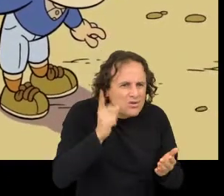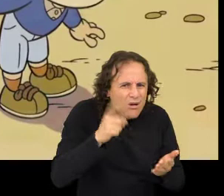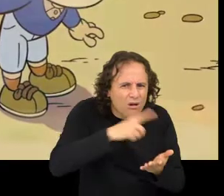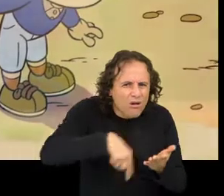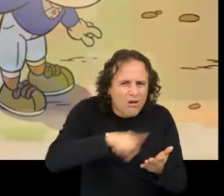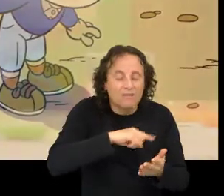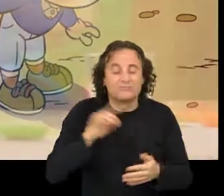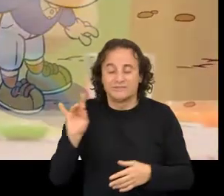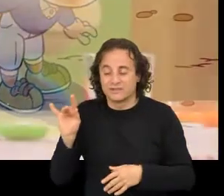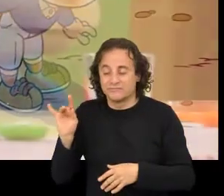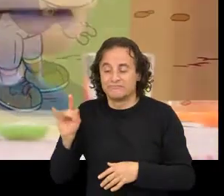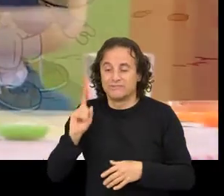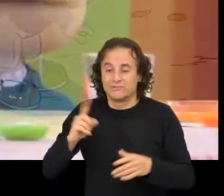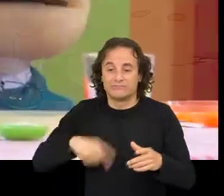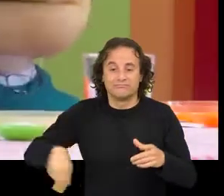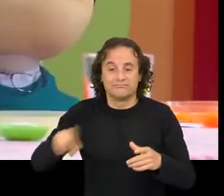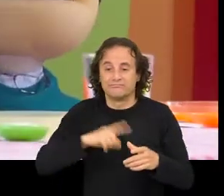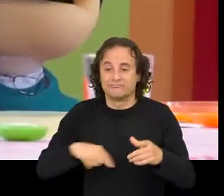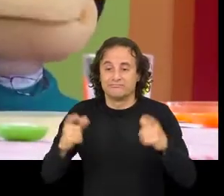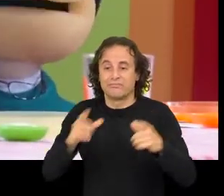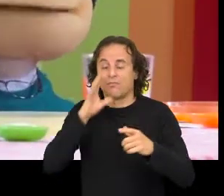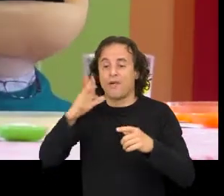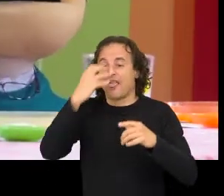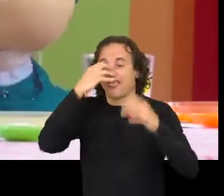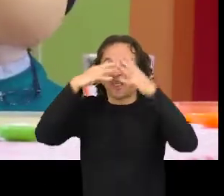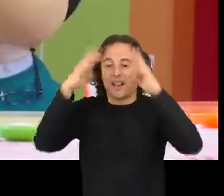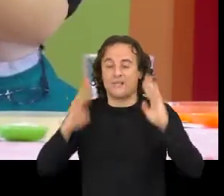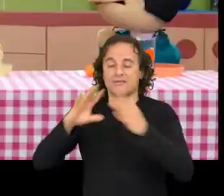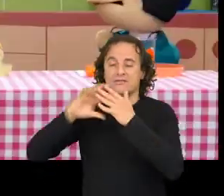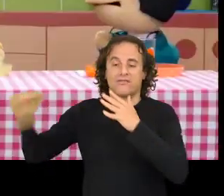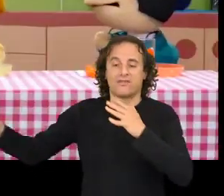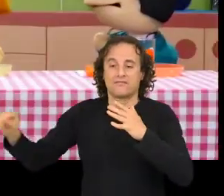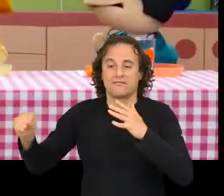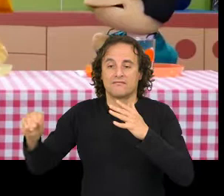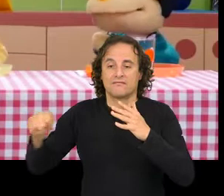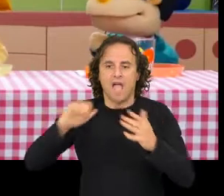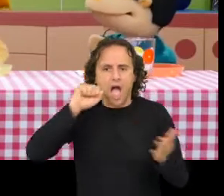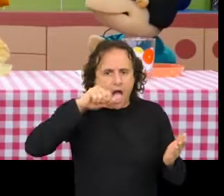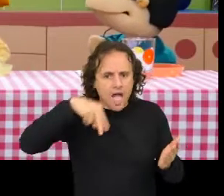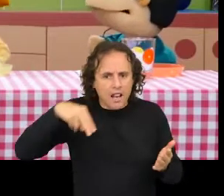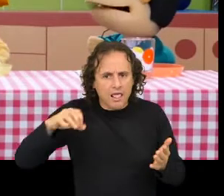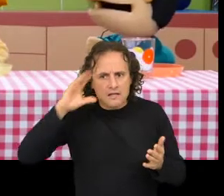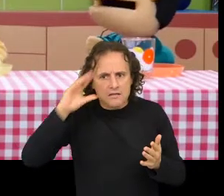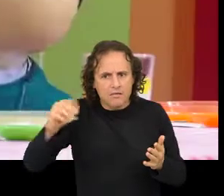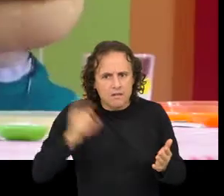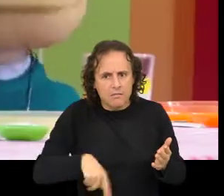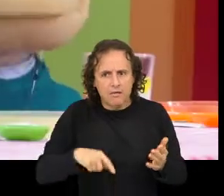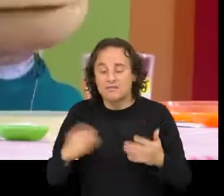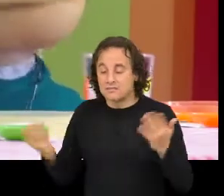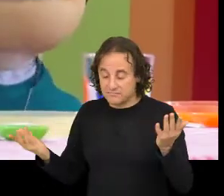O circo marchara Oh, e an tamén marchou